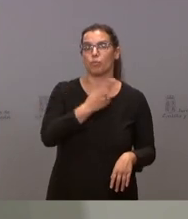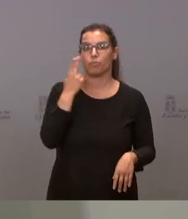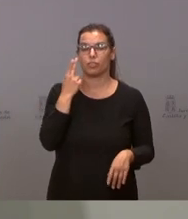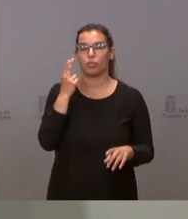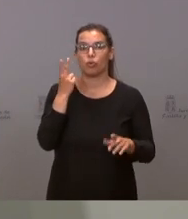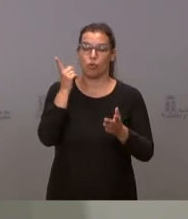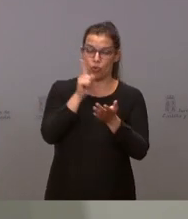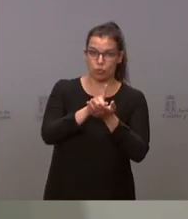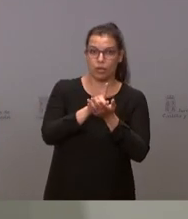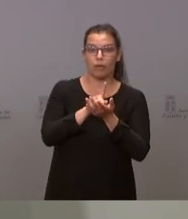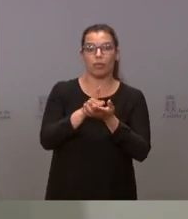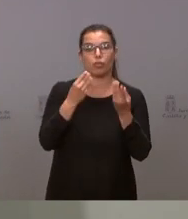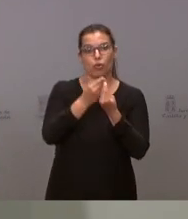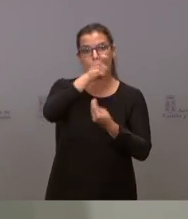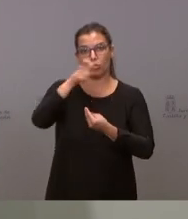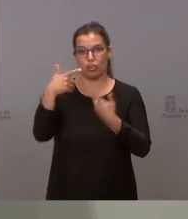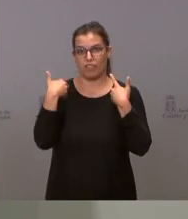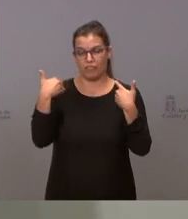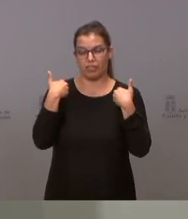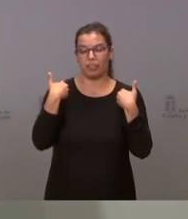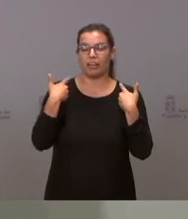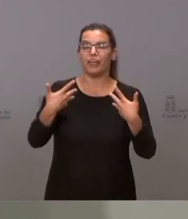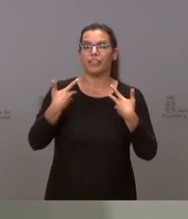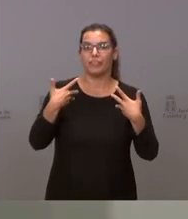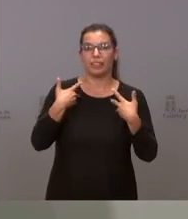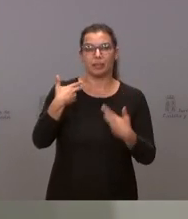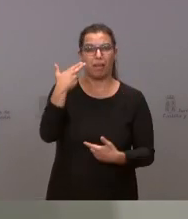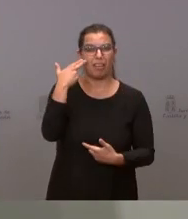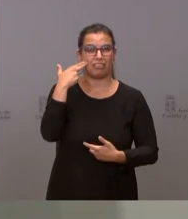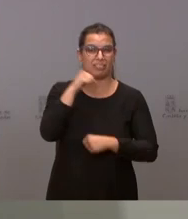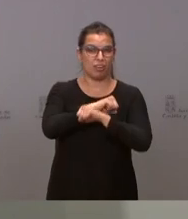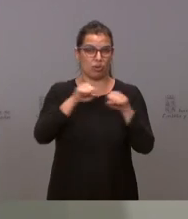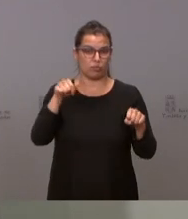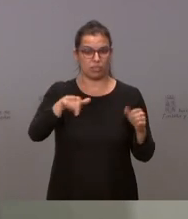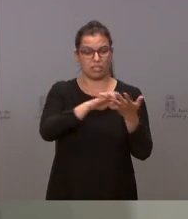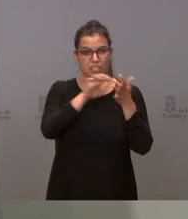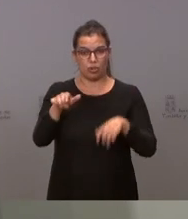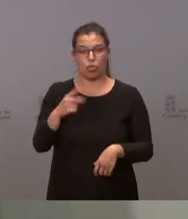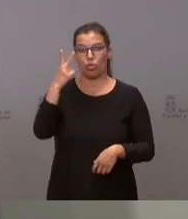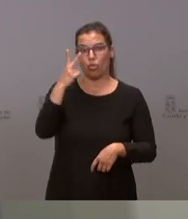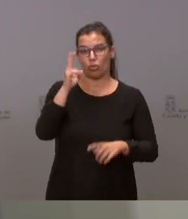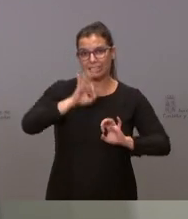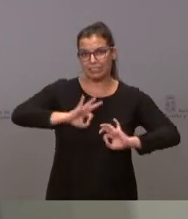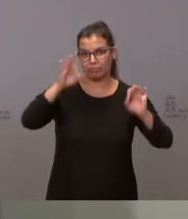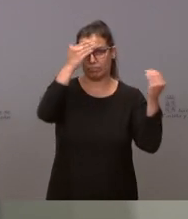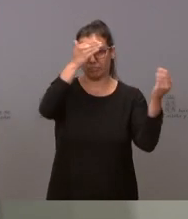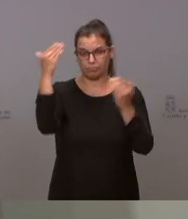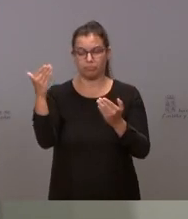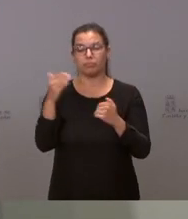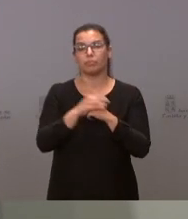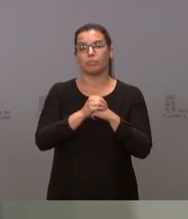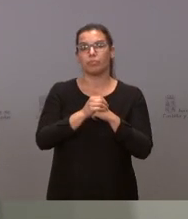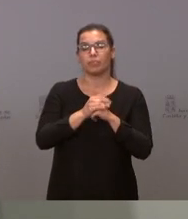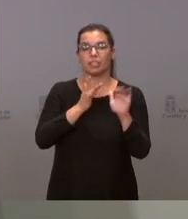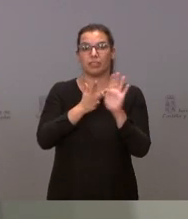nuevamente con las víctimas del terrorismo de Castilla y León a través de dos subvenciones y de las distinciones honoríficas de la comunidad. Se tratan